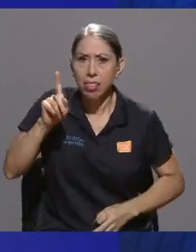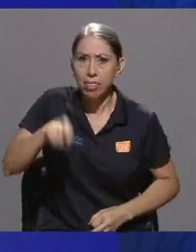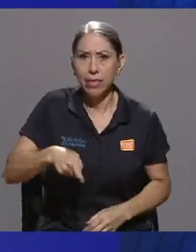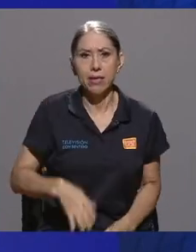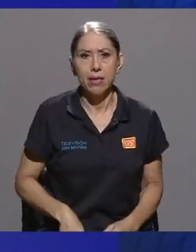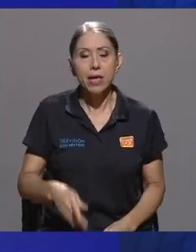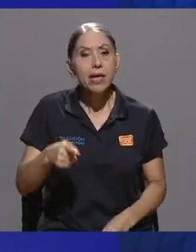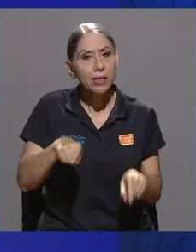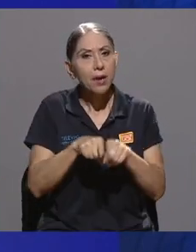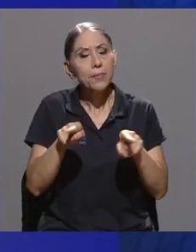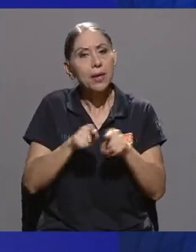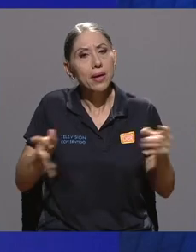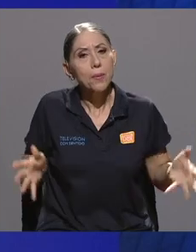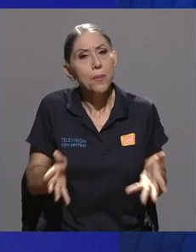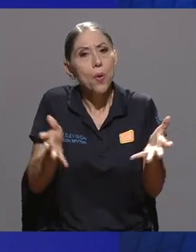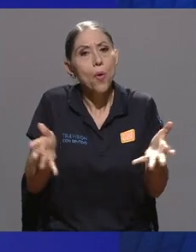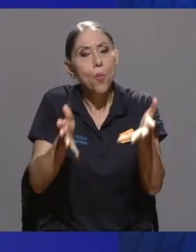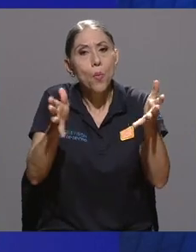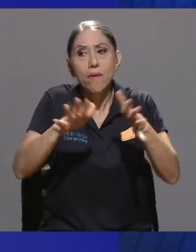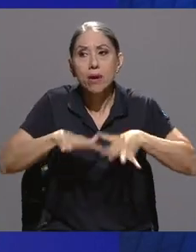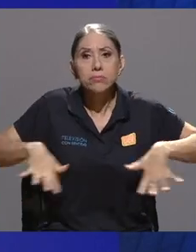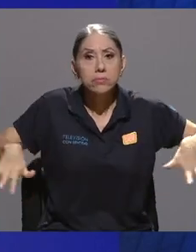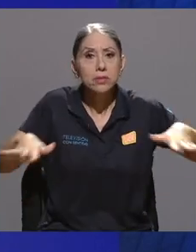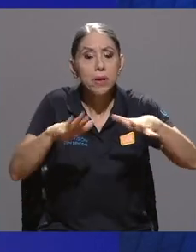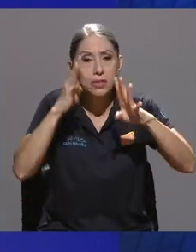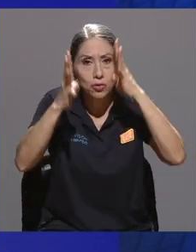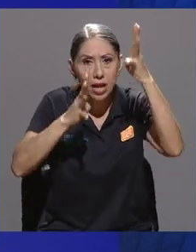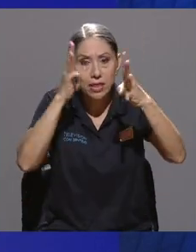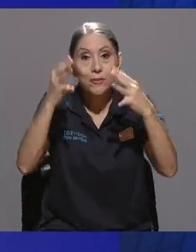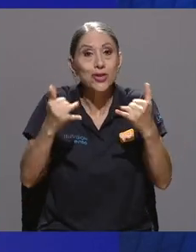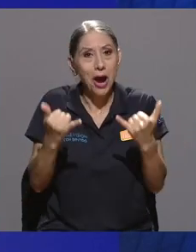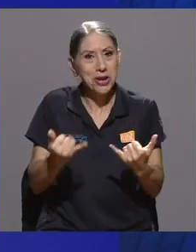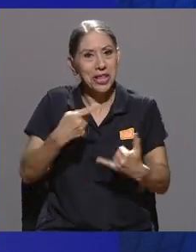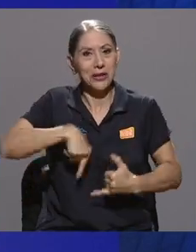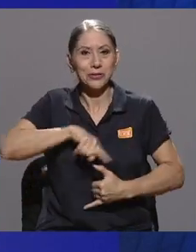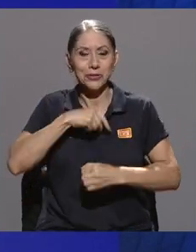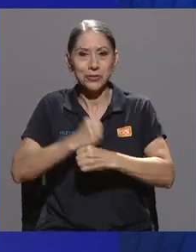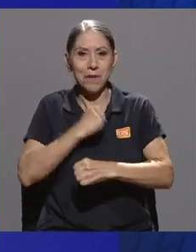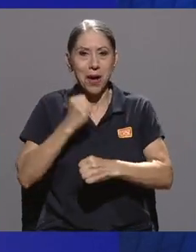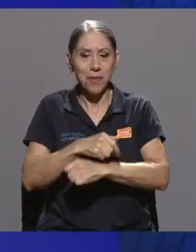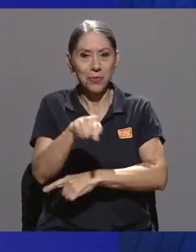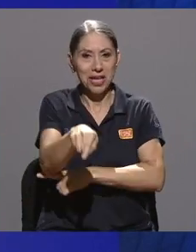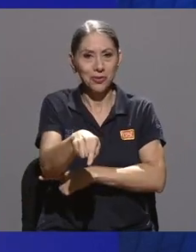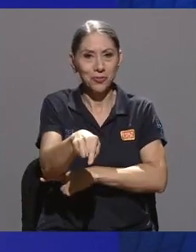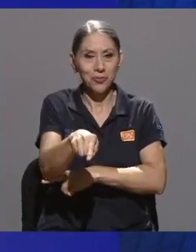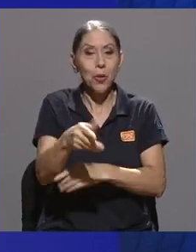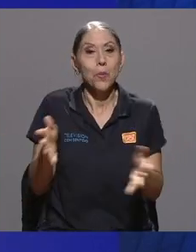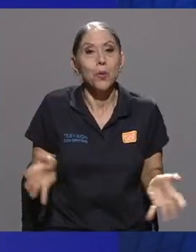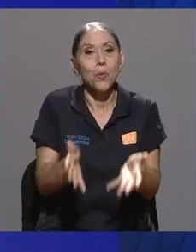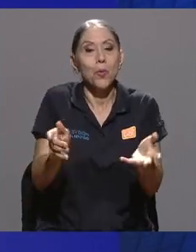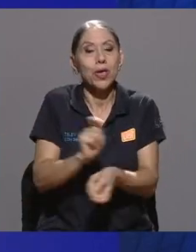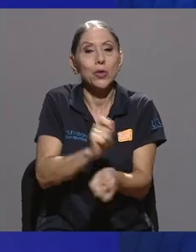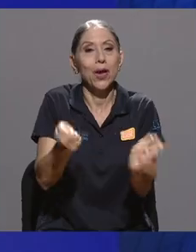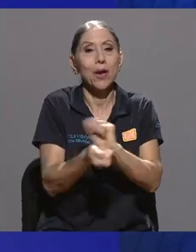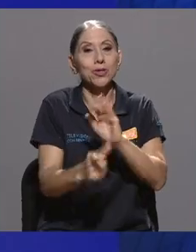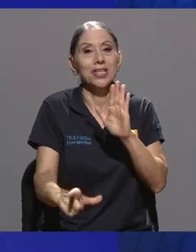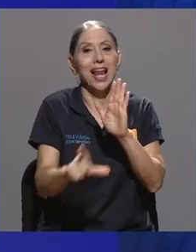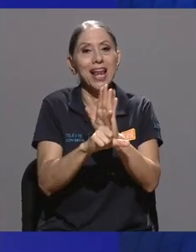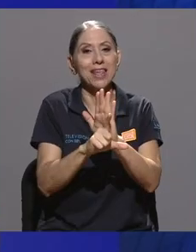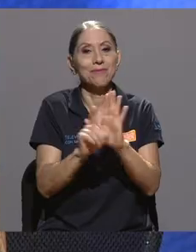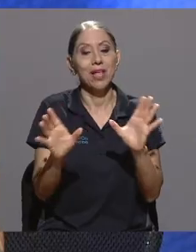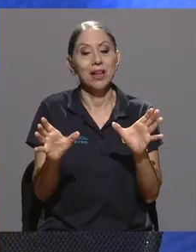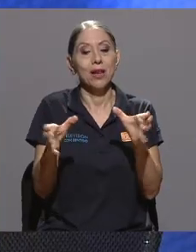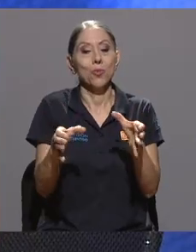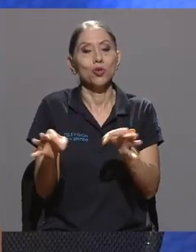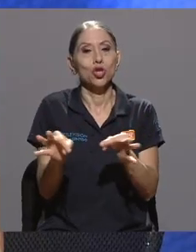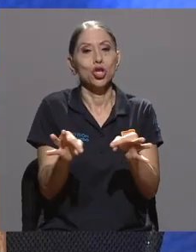digamos, que tengamos espacios creativos, entonces ahorita pues estamos en eso, ¿verdad? Promoviendo estos cambios en la ley ante la Comisión de Turismo.